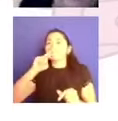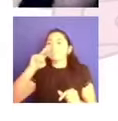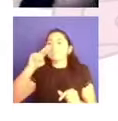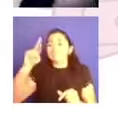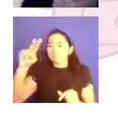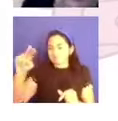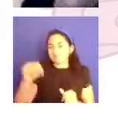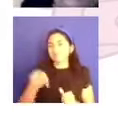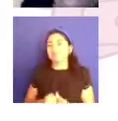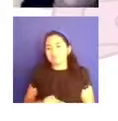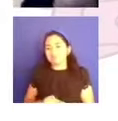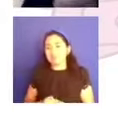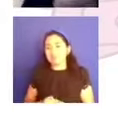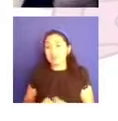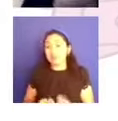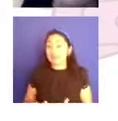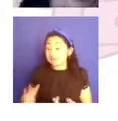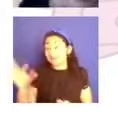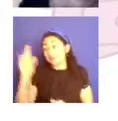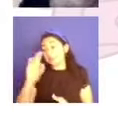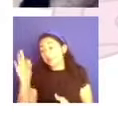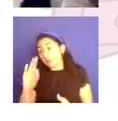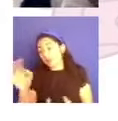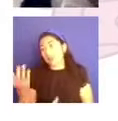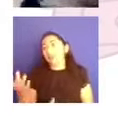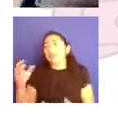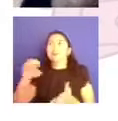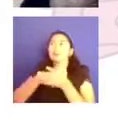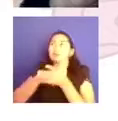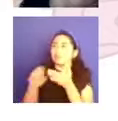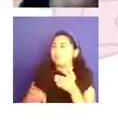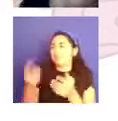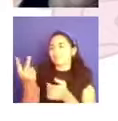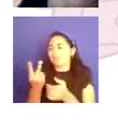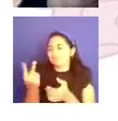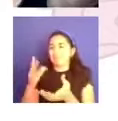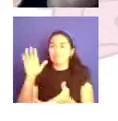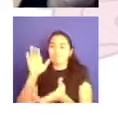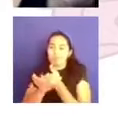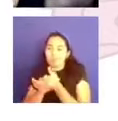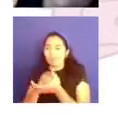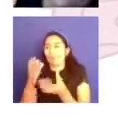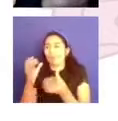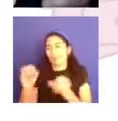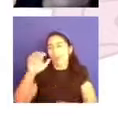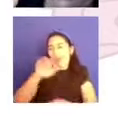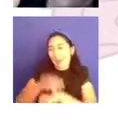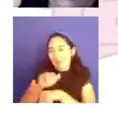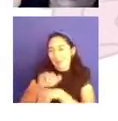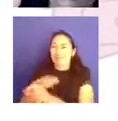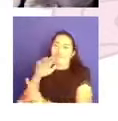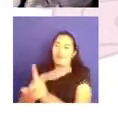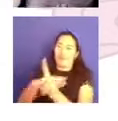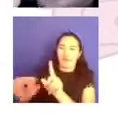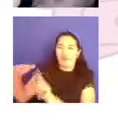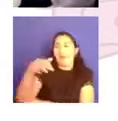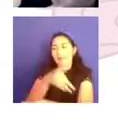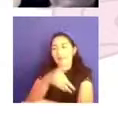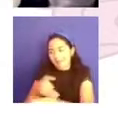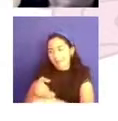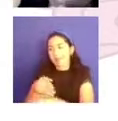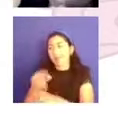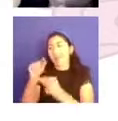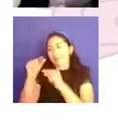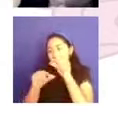psicosocial, ¿no? Con la pareja, obviamente, con la familia, con los amigos, con la comunidad y la sociedad. Y dice así,